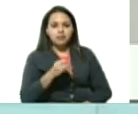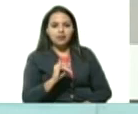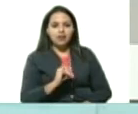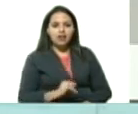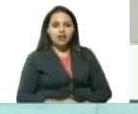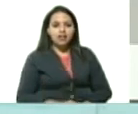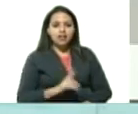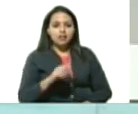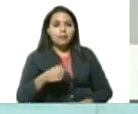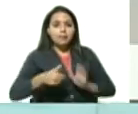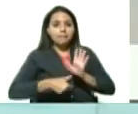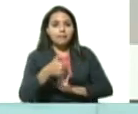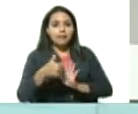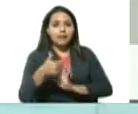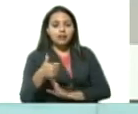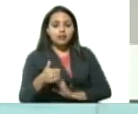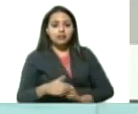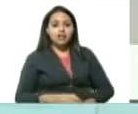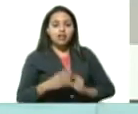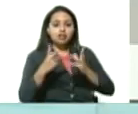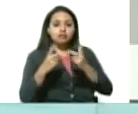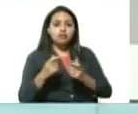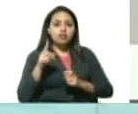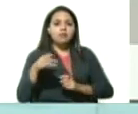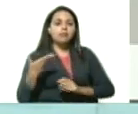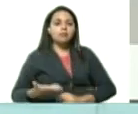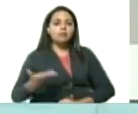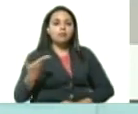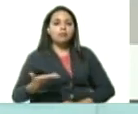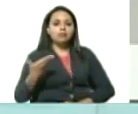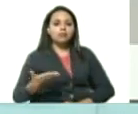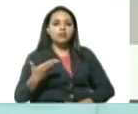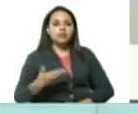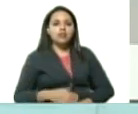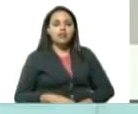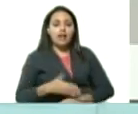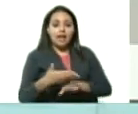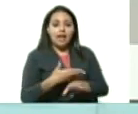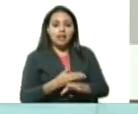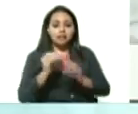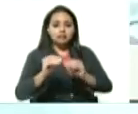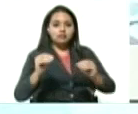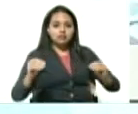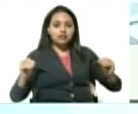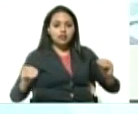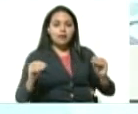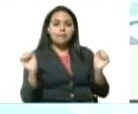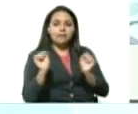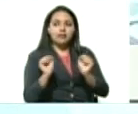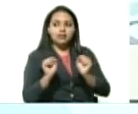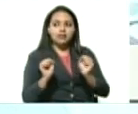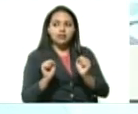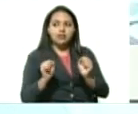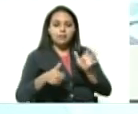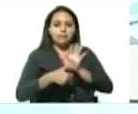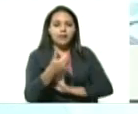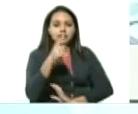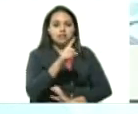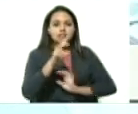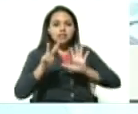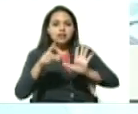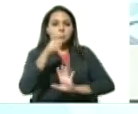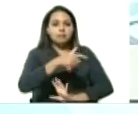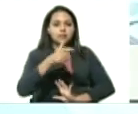de menor cuantía en número pero no menos importante que allá usted mencionaba en el Vigía que en total ya lleva diecisiete